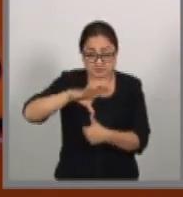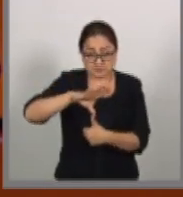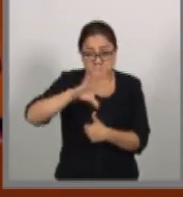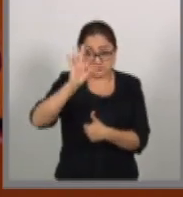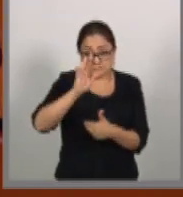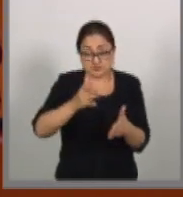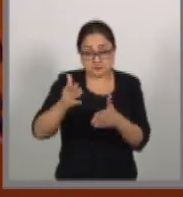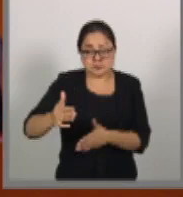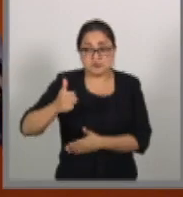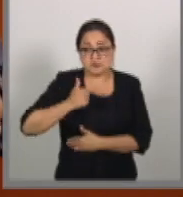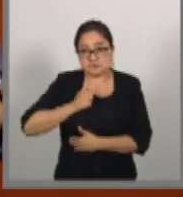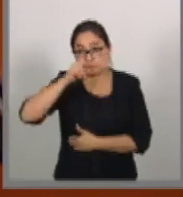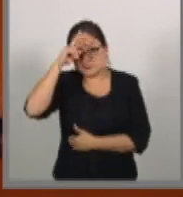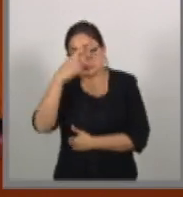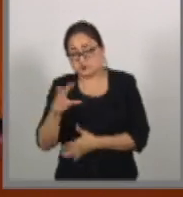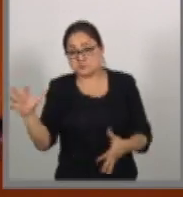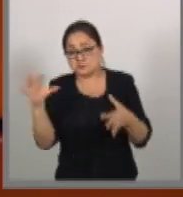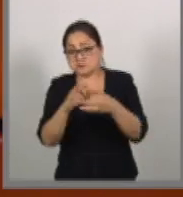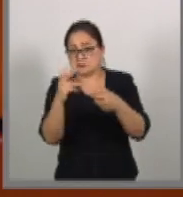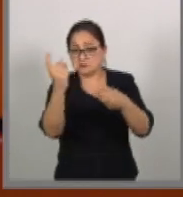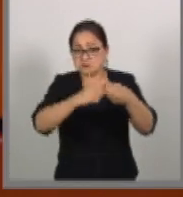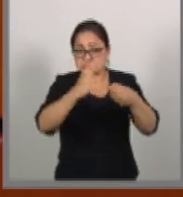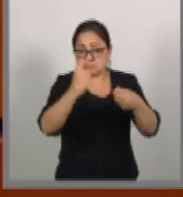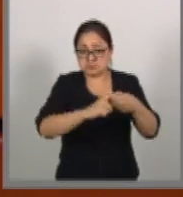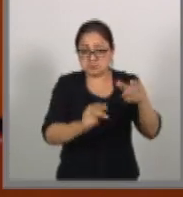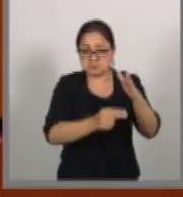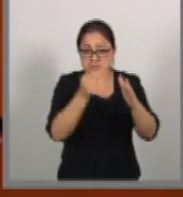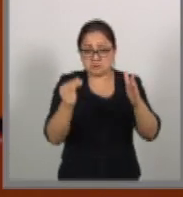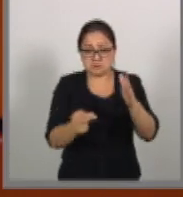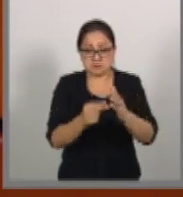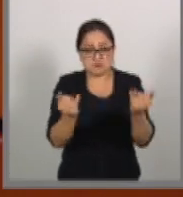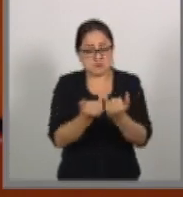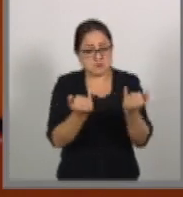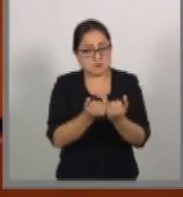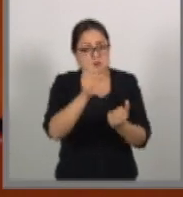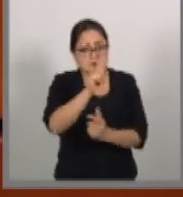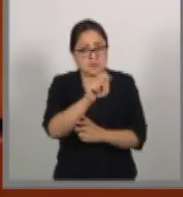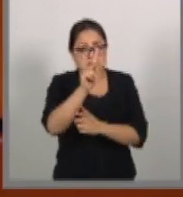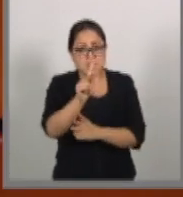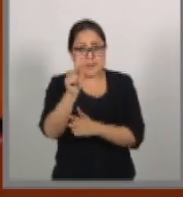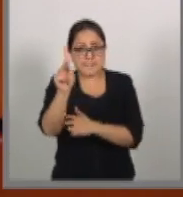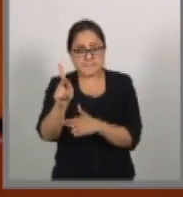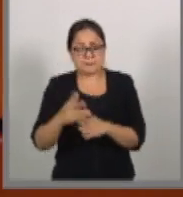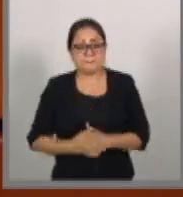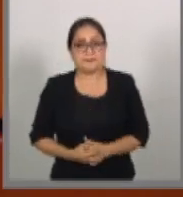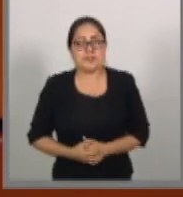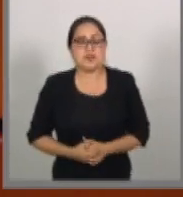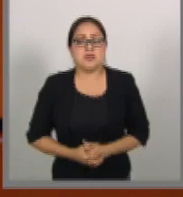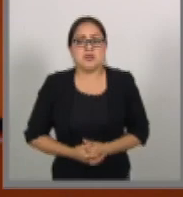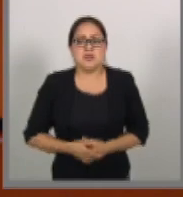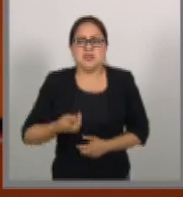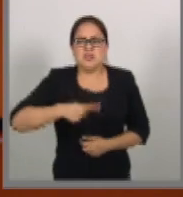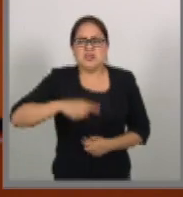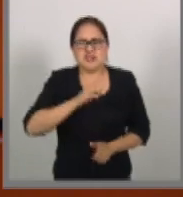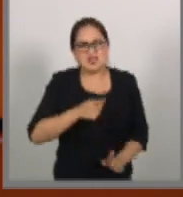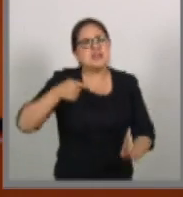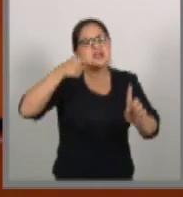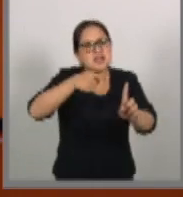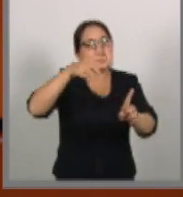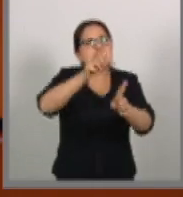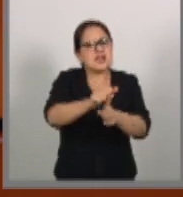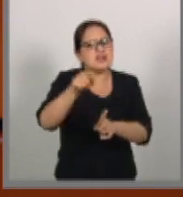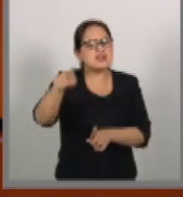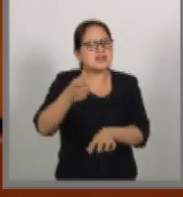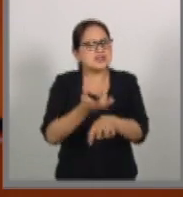Canadá y México se incorporan a TPP. ¿Qué buscaba Estados